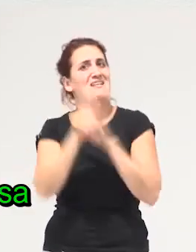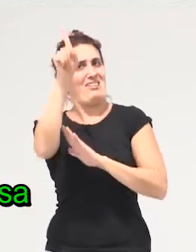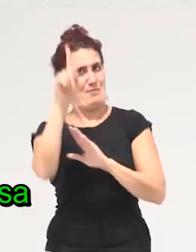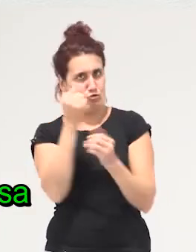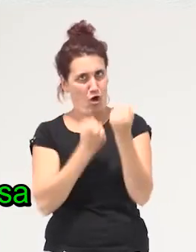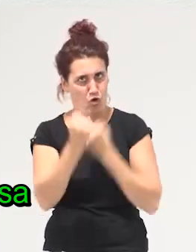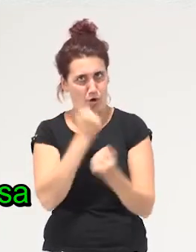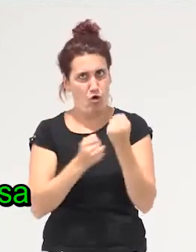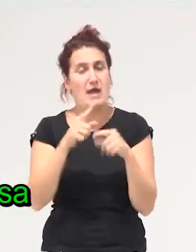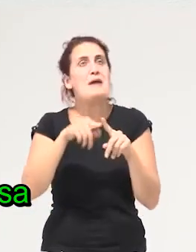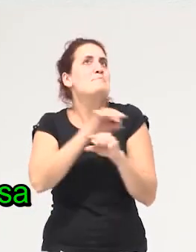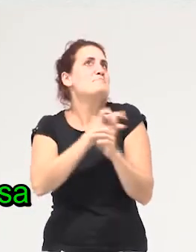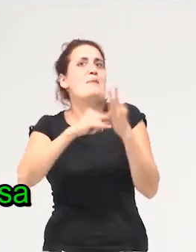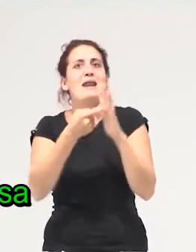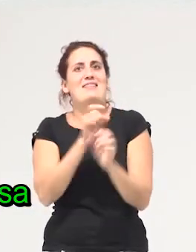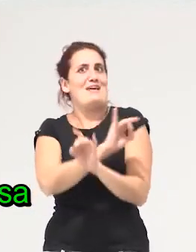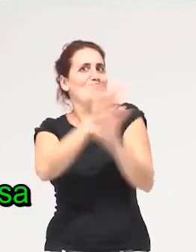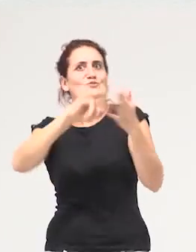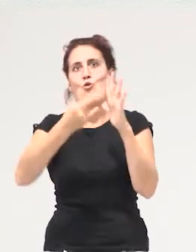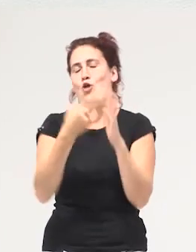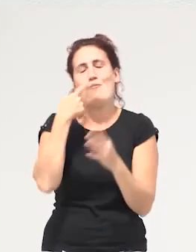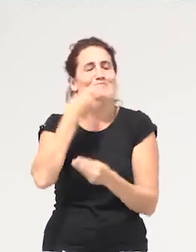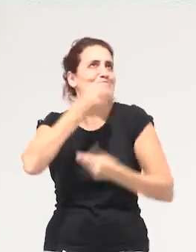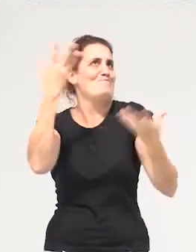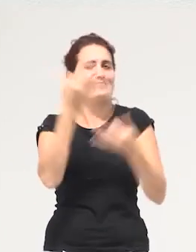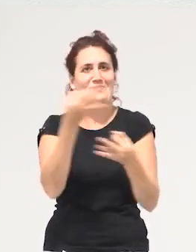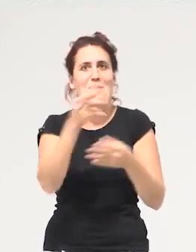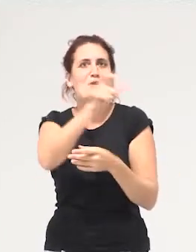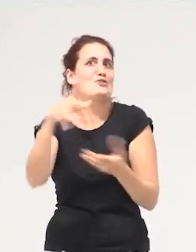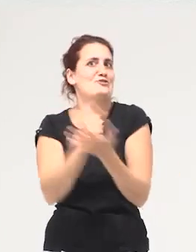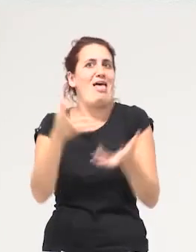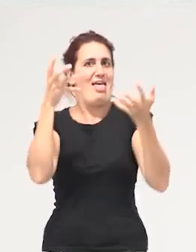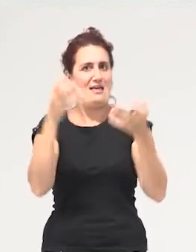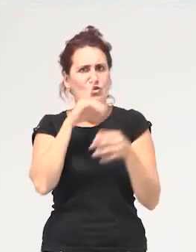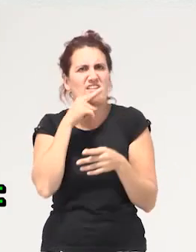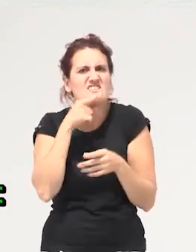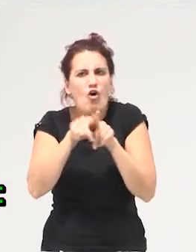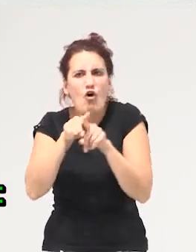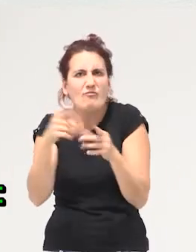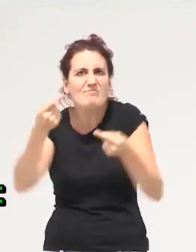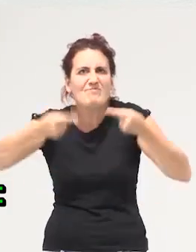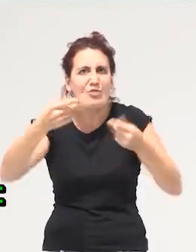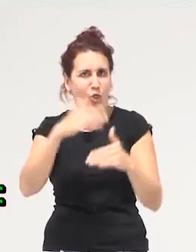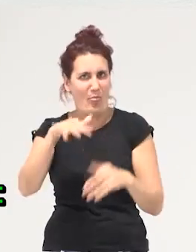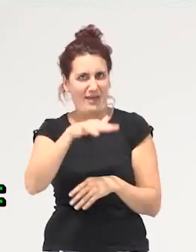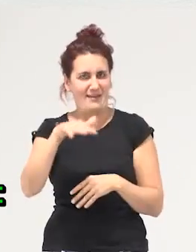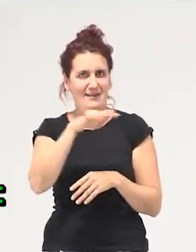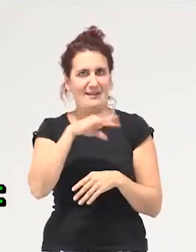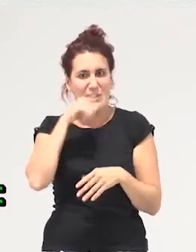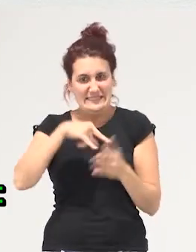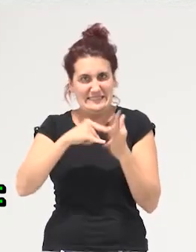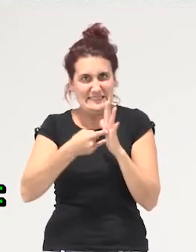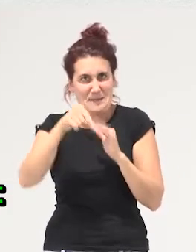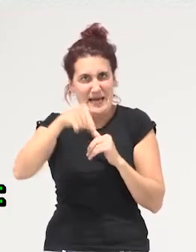parece que es hoy una solución milagrosa donde todo el mundo gana entonces ¿dónde nos hemos dejado el conflicto? por aquí cuando lo que estamos diciendo es este